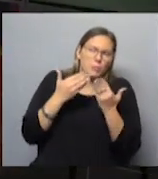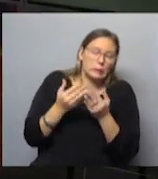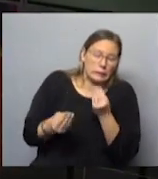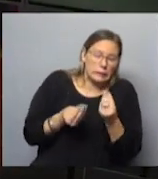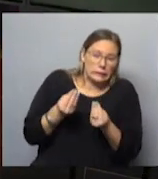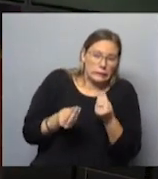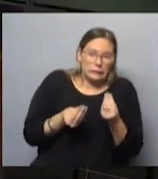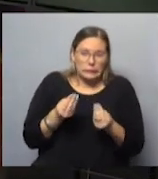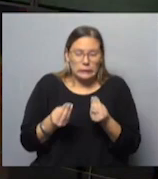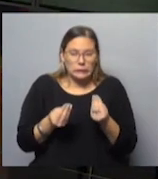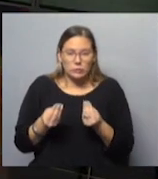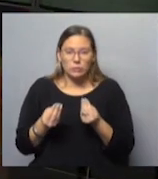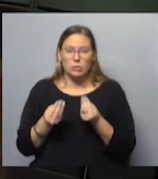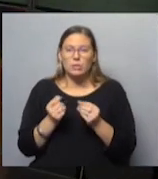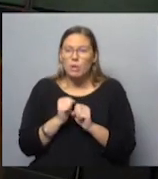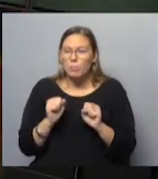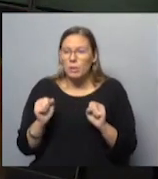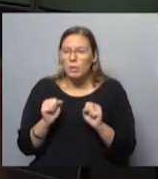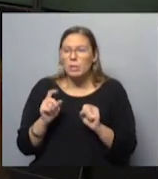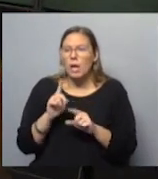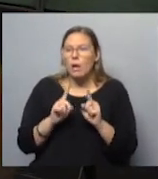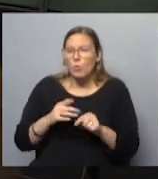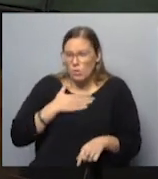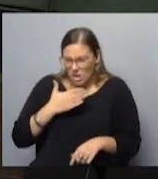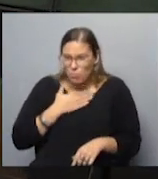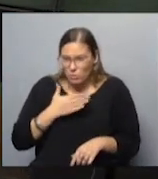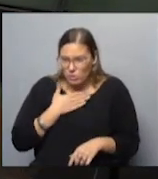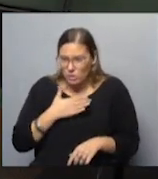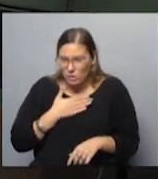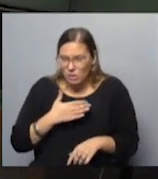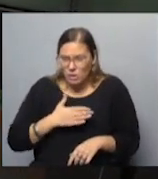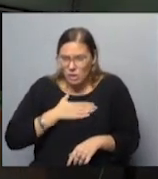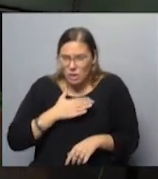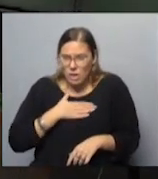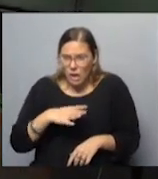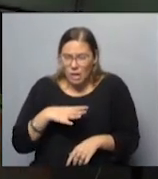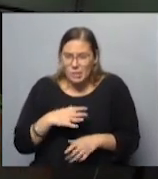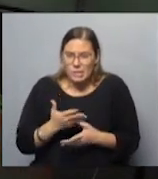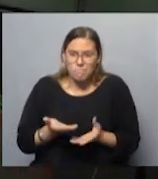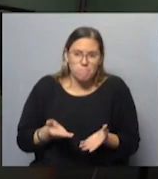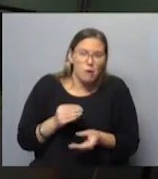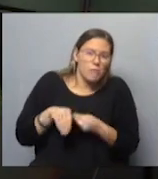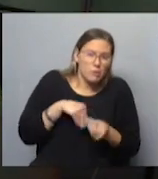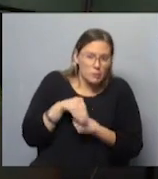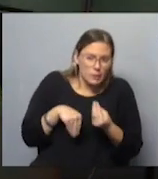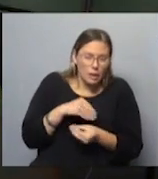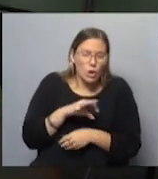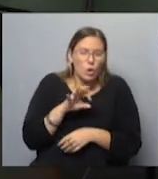o eventualmente, no sé si, ¿se podría decir algún tipo de reproche? ¿Hay como algún reproche familiar?